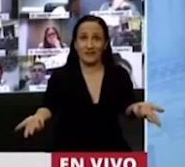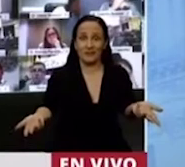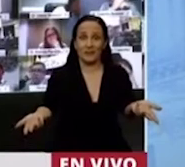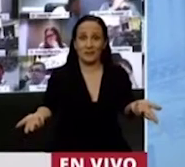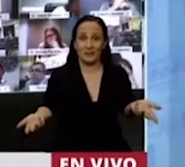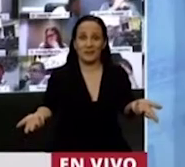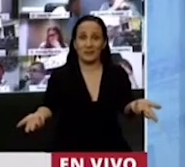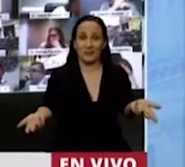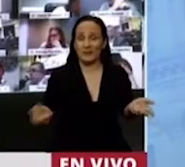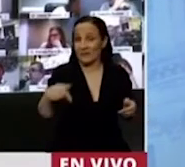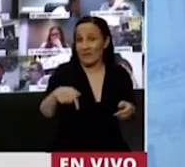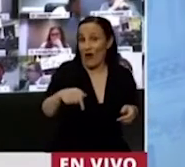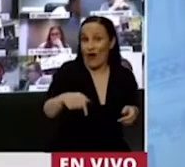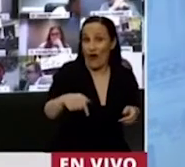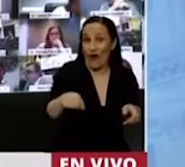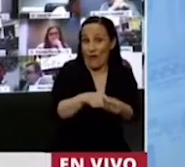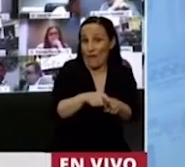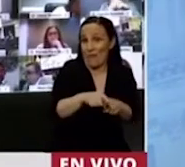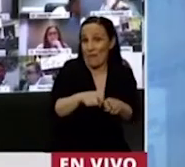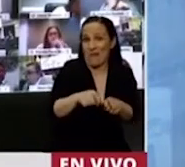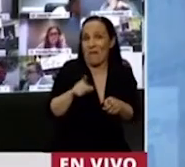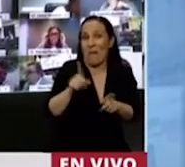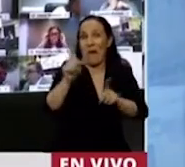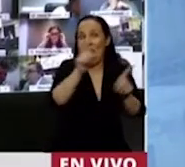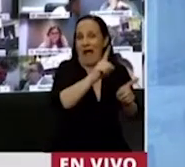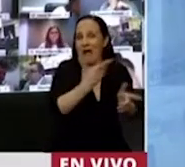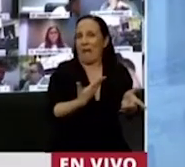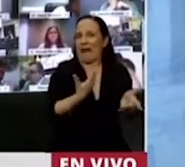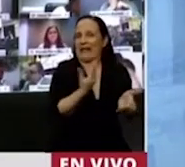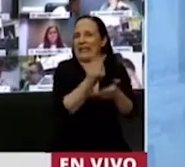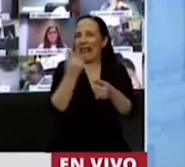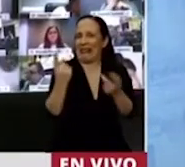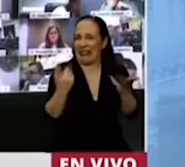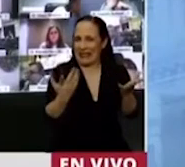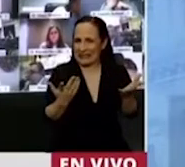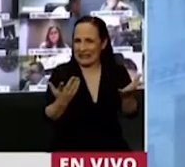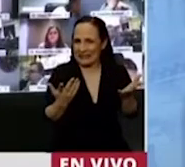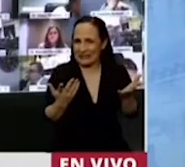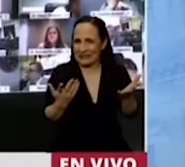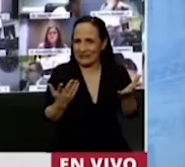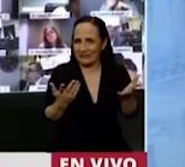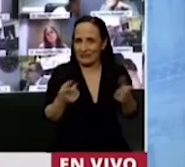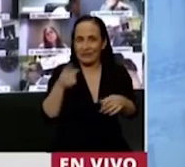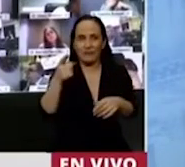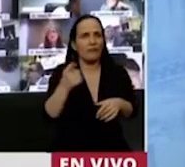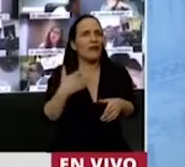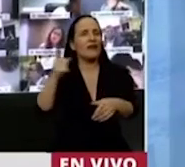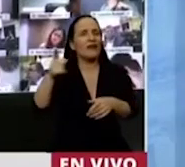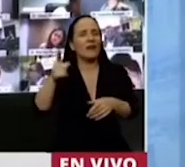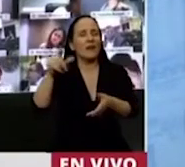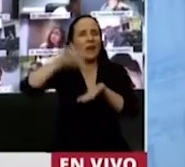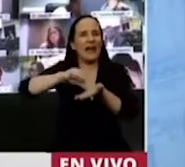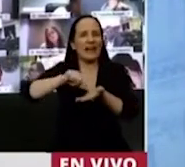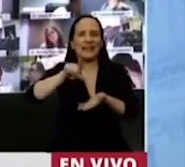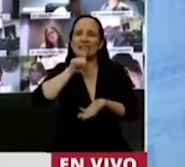en teorías como de algunos presidentes, teorías como la de Erdogan en Turquía,